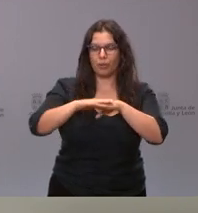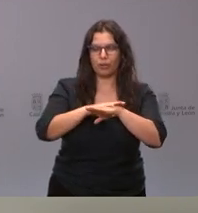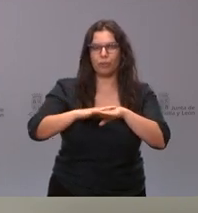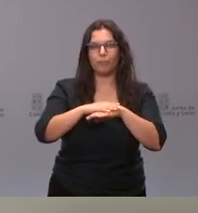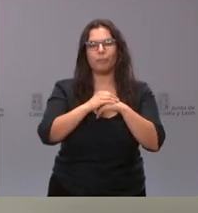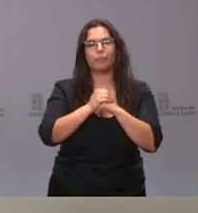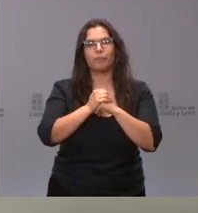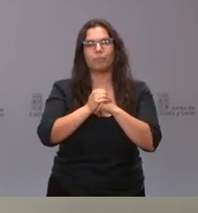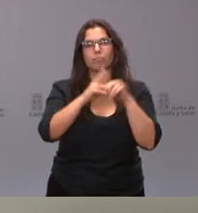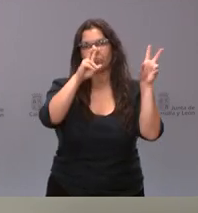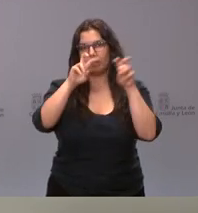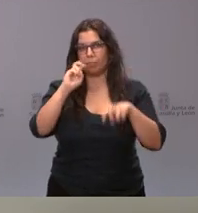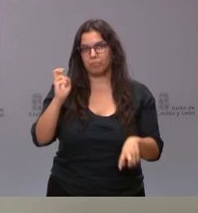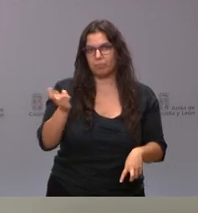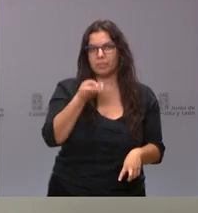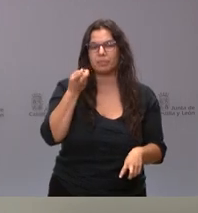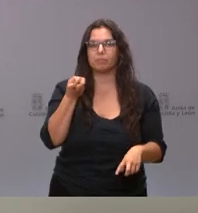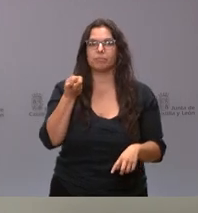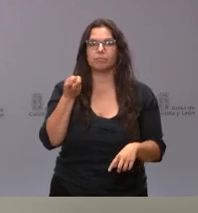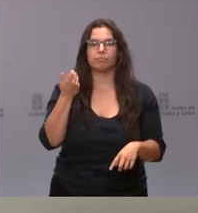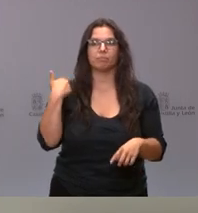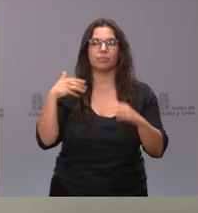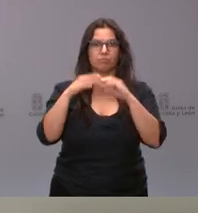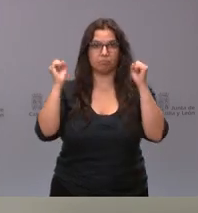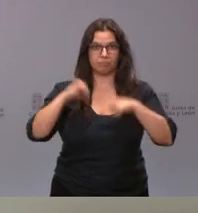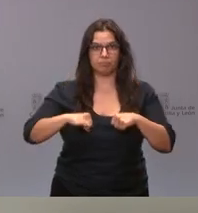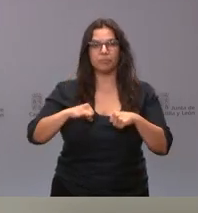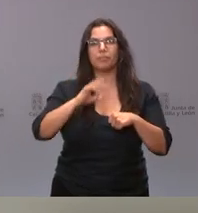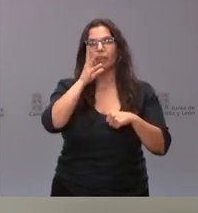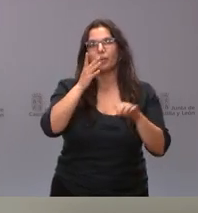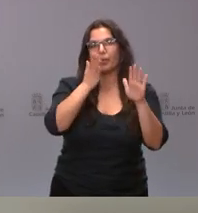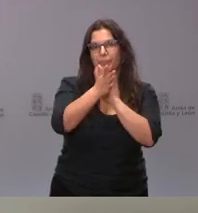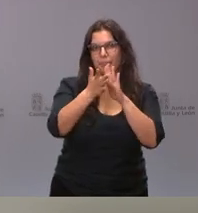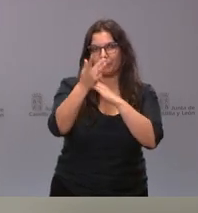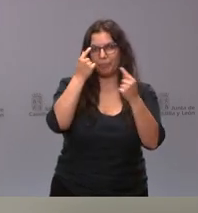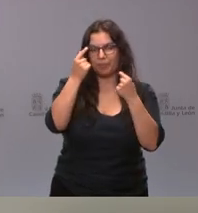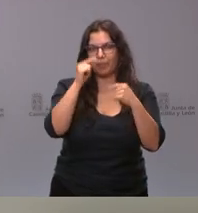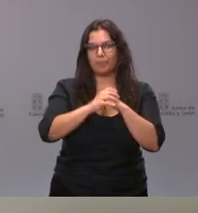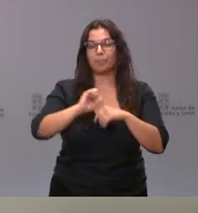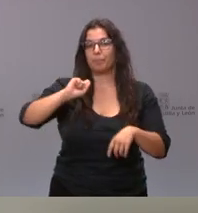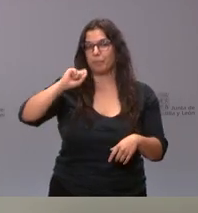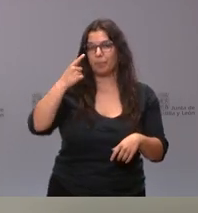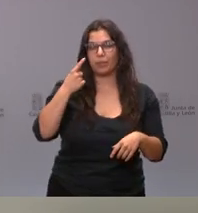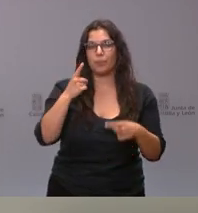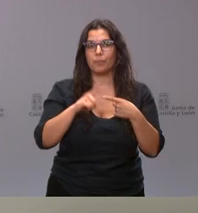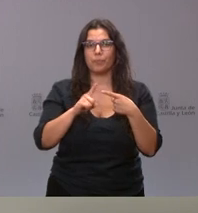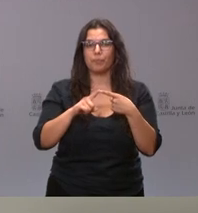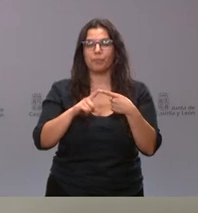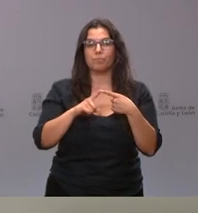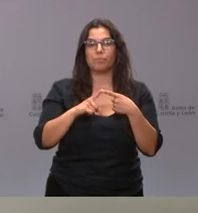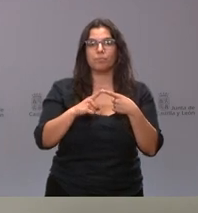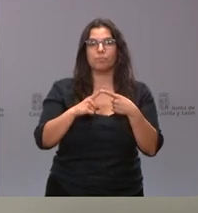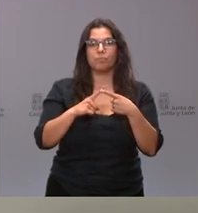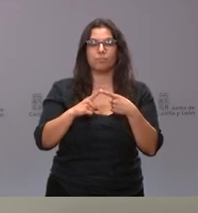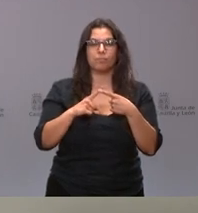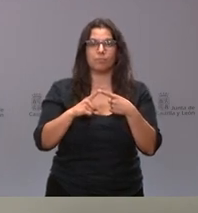asuntos que hemos aprobado y que paso a detallarles. El primero de ellos, también lo tienen ustedes con